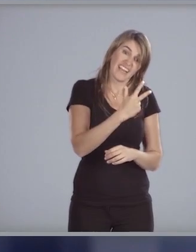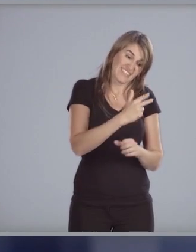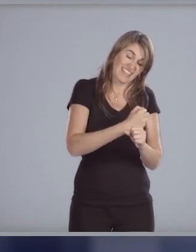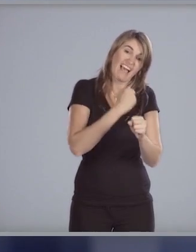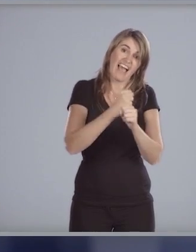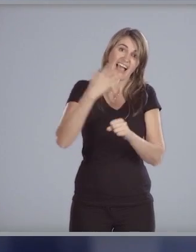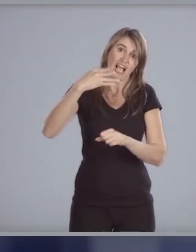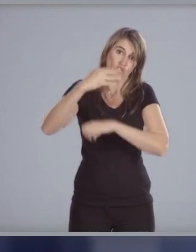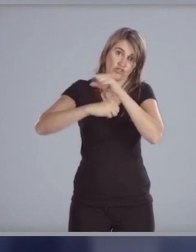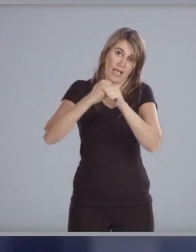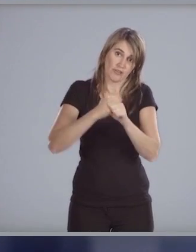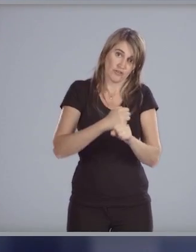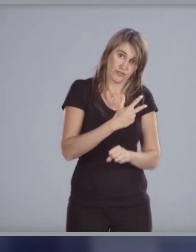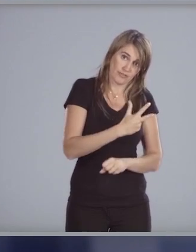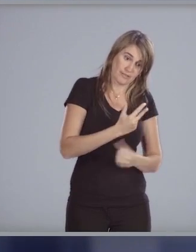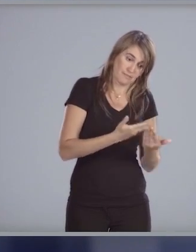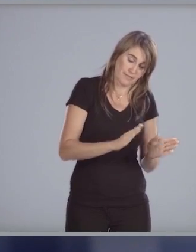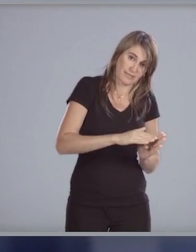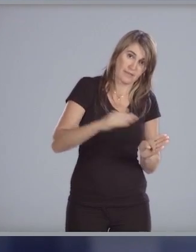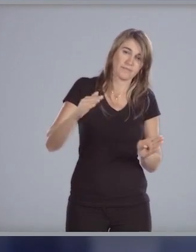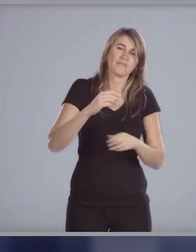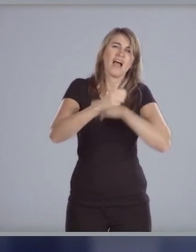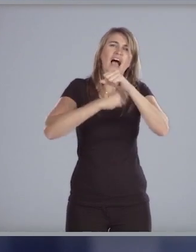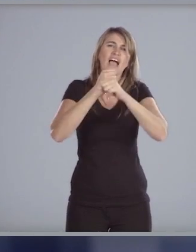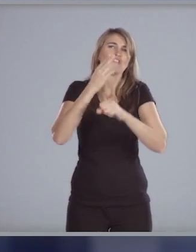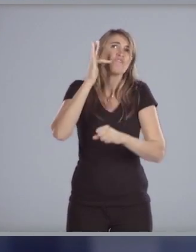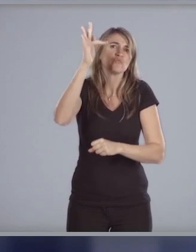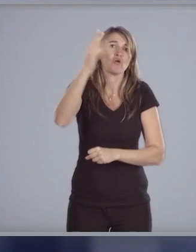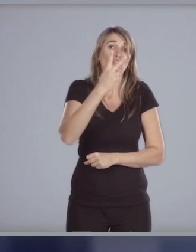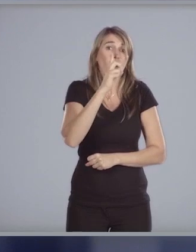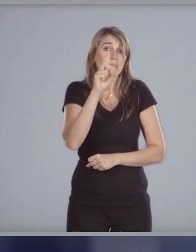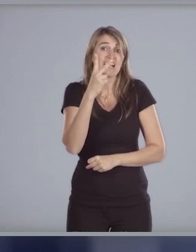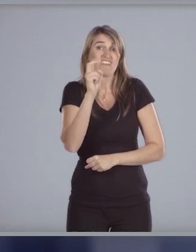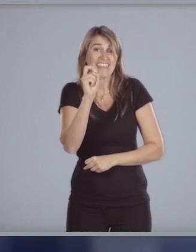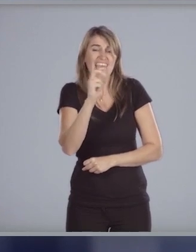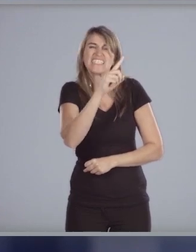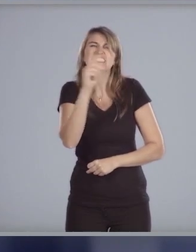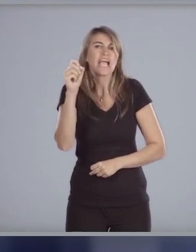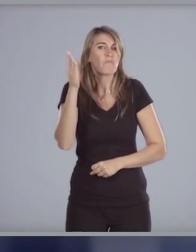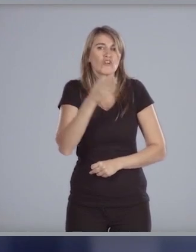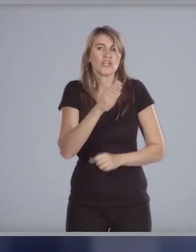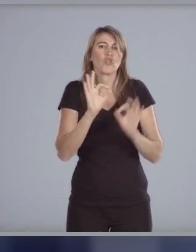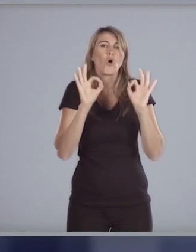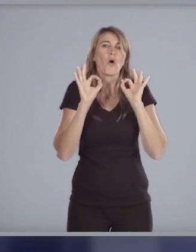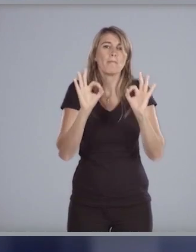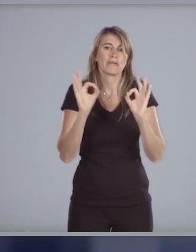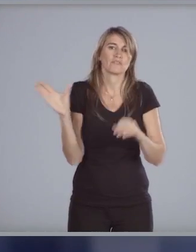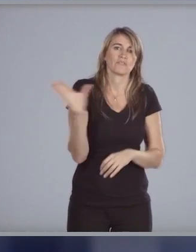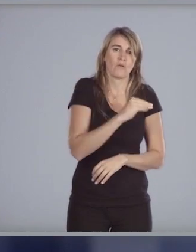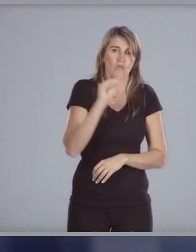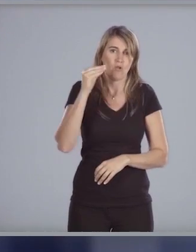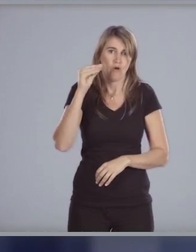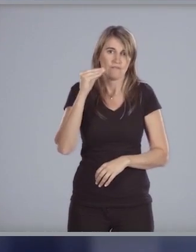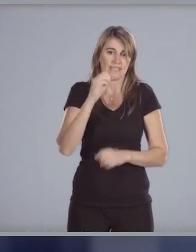años y que para el año 2020 el 100% de los jóvenes de hasta 17